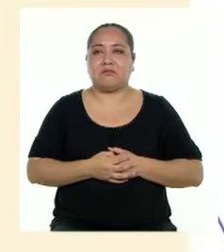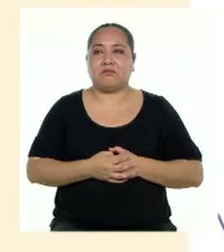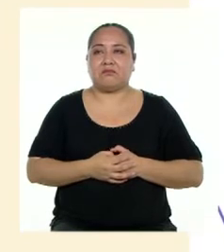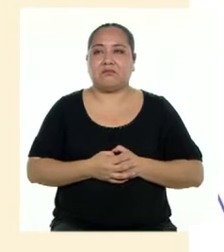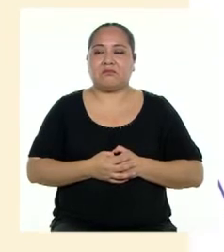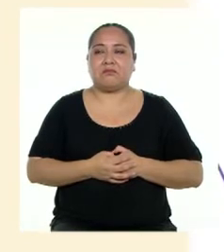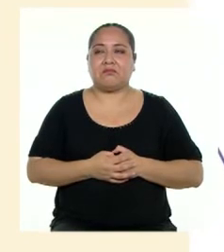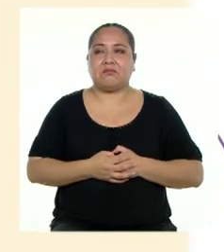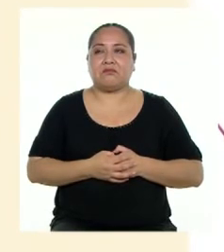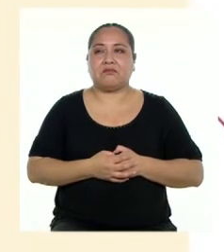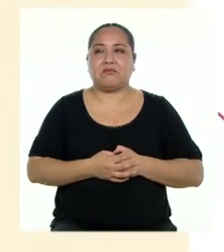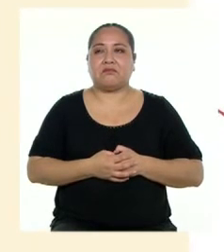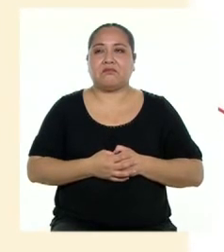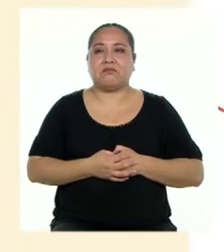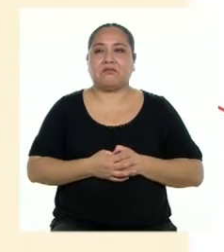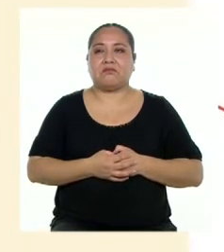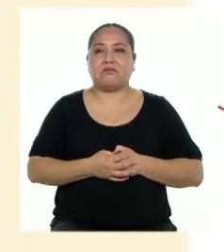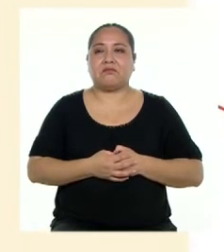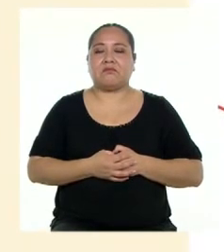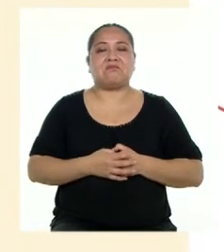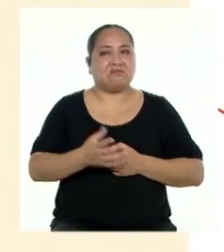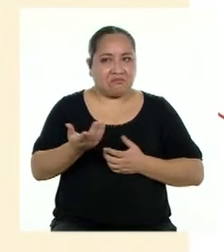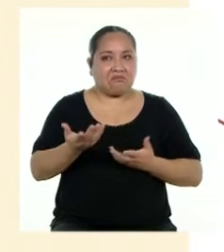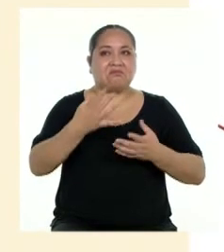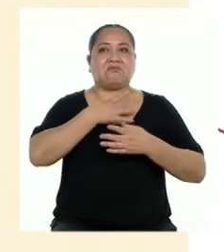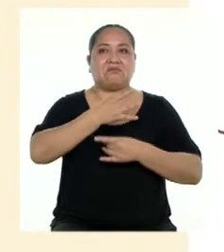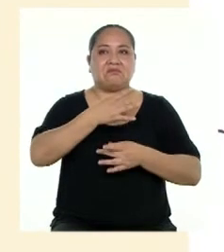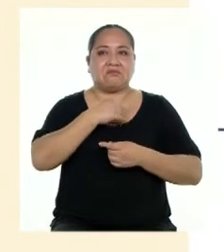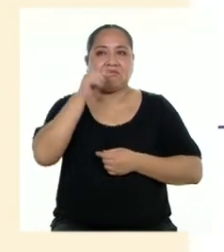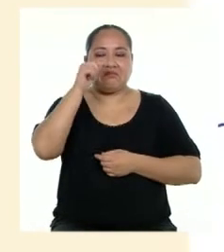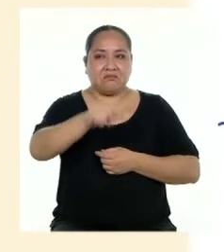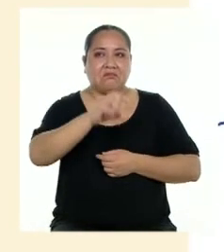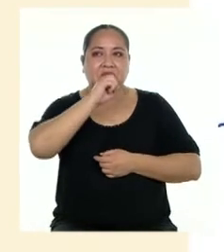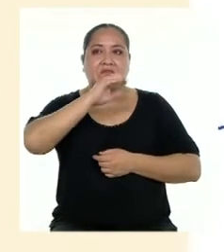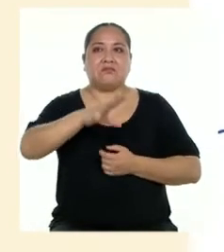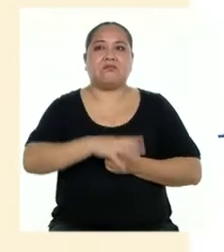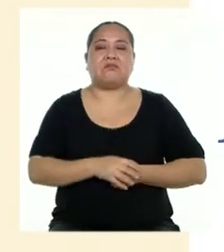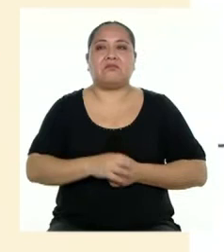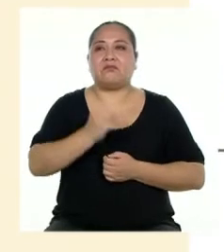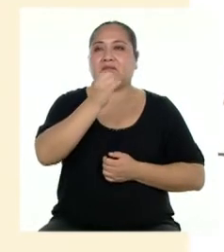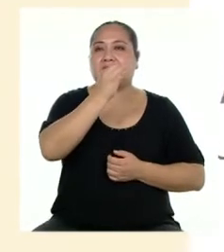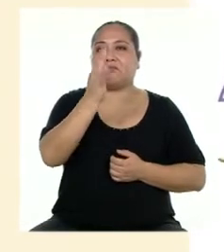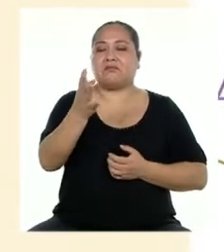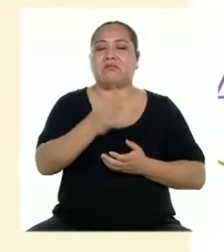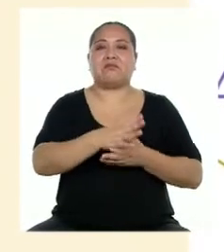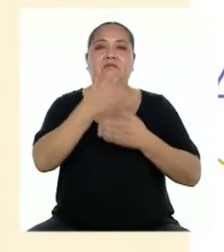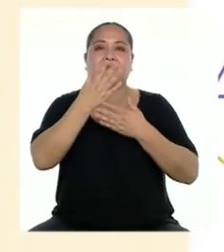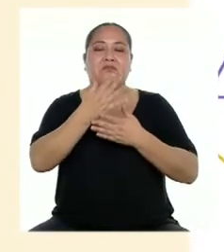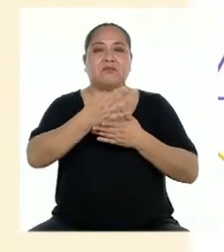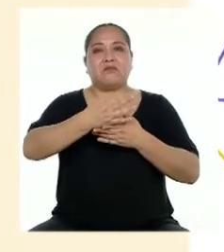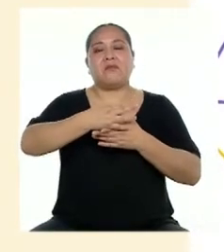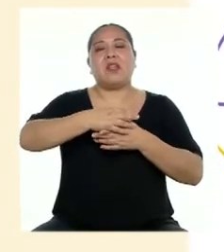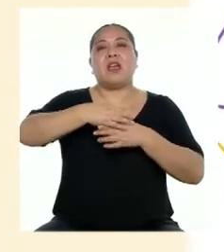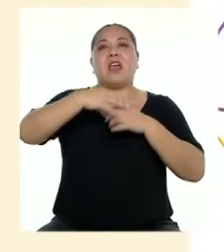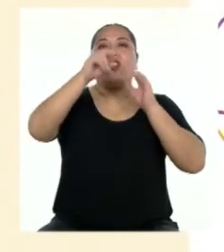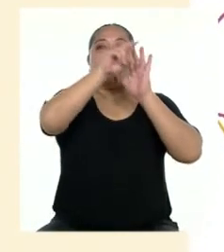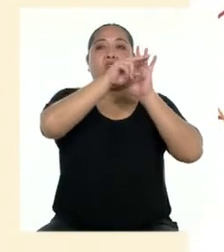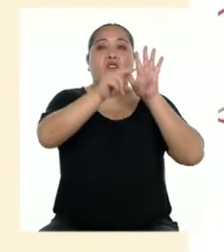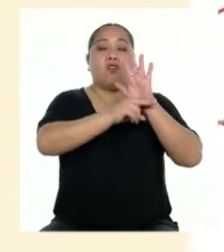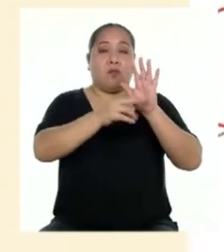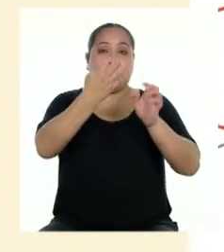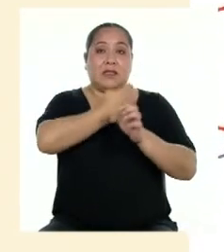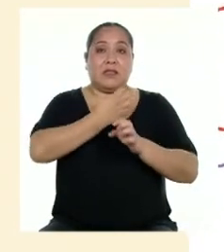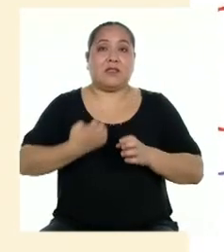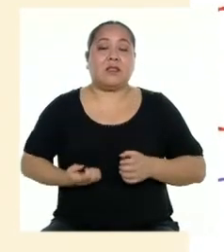Este es el segundo párrafo. Interesante. Ahí menciona algunas medidas del gobierno para abordar la